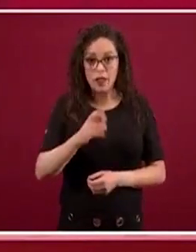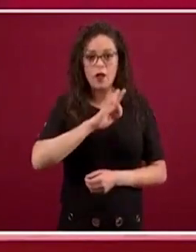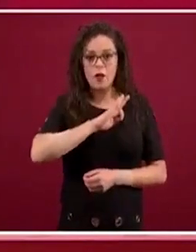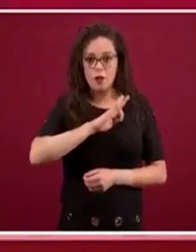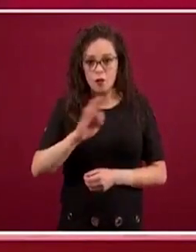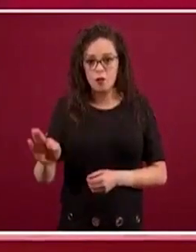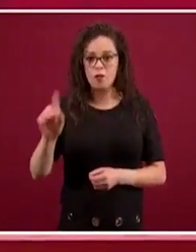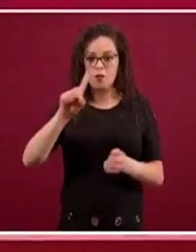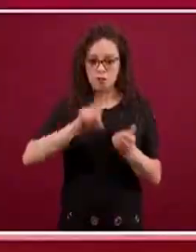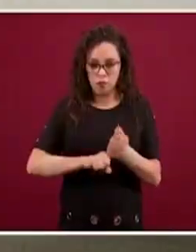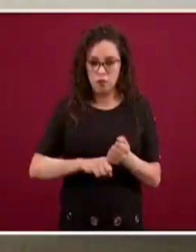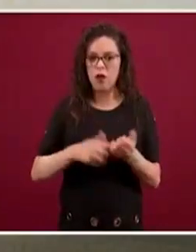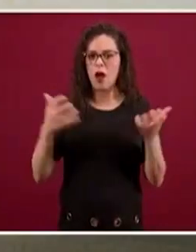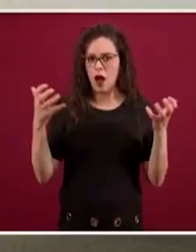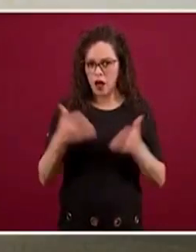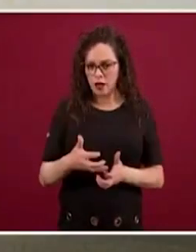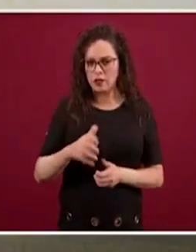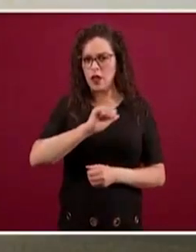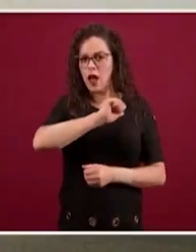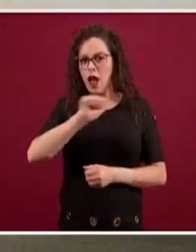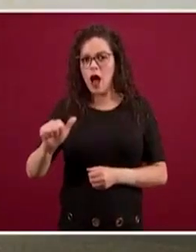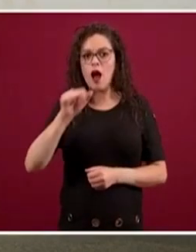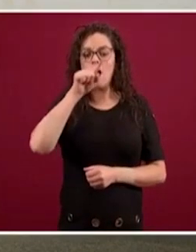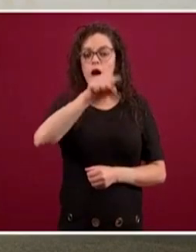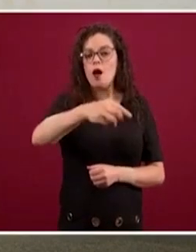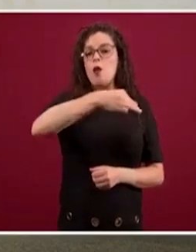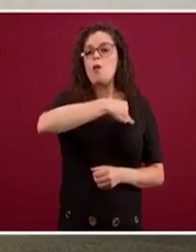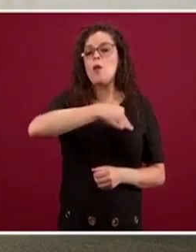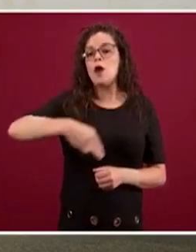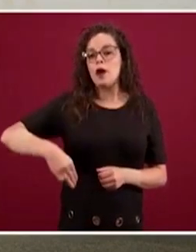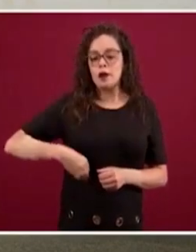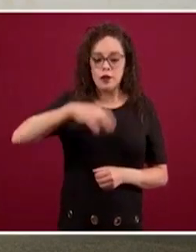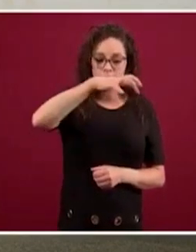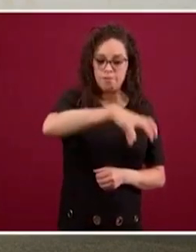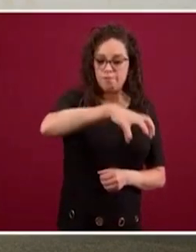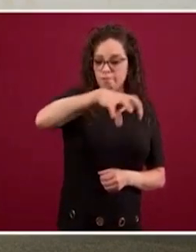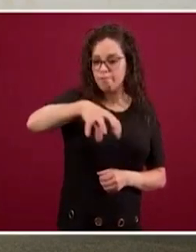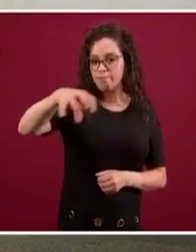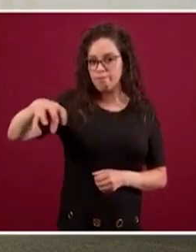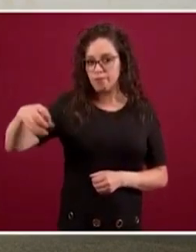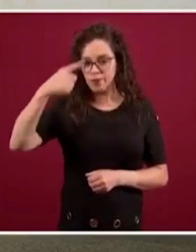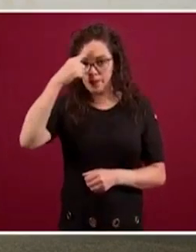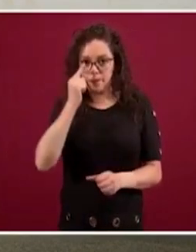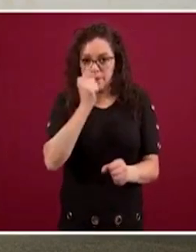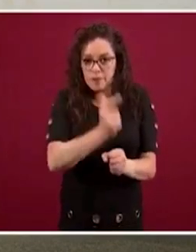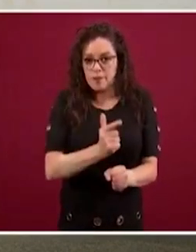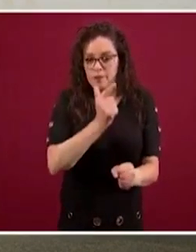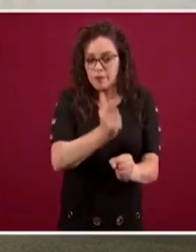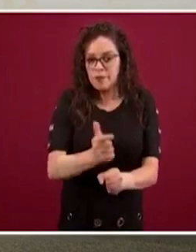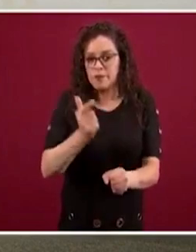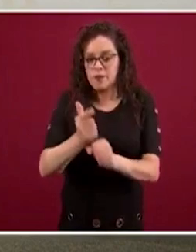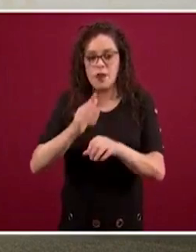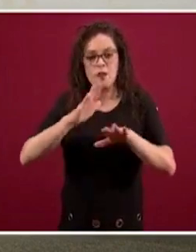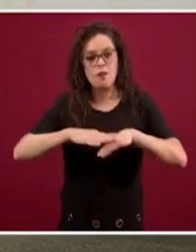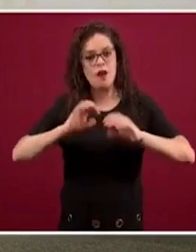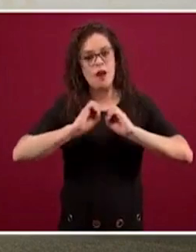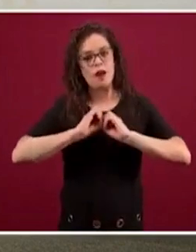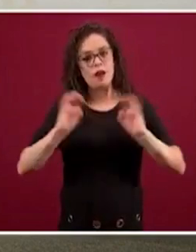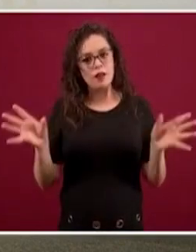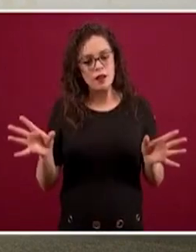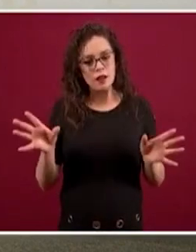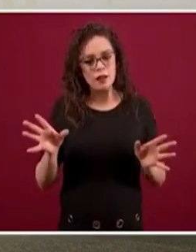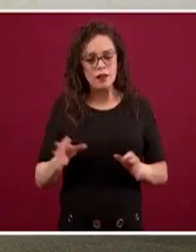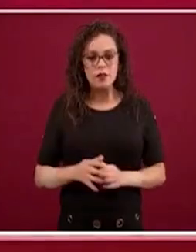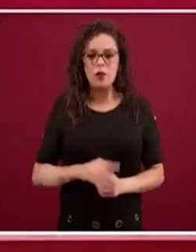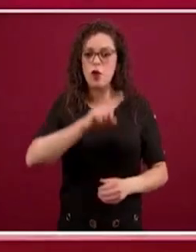municipal, para en un momento determinado poder identificar claramente en qué